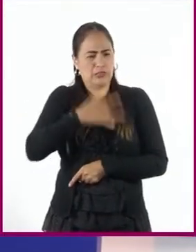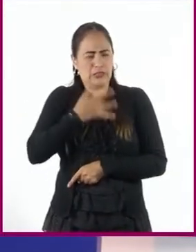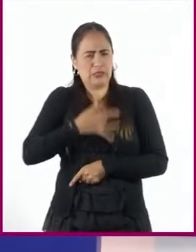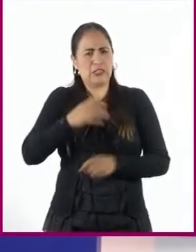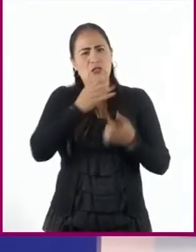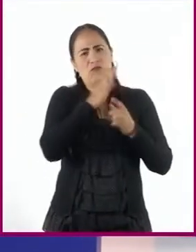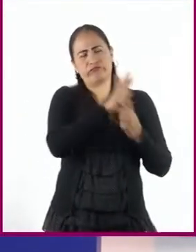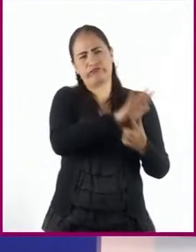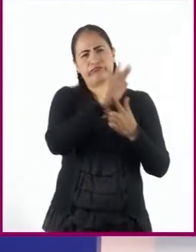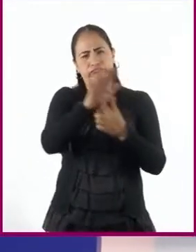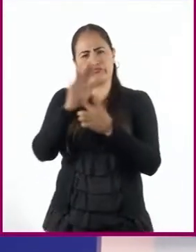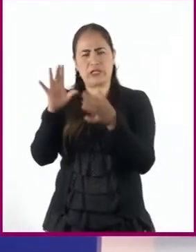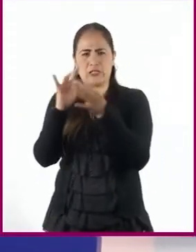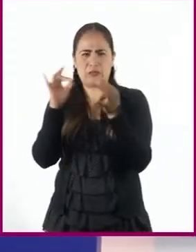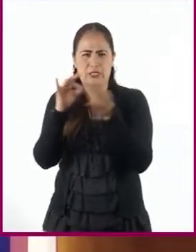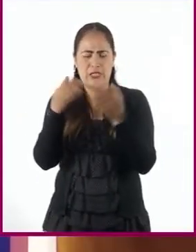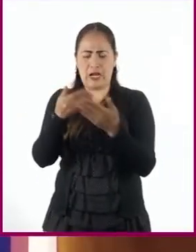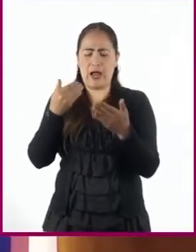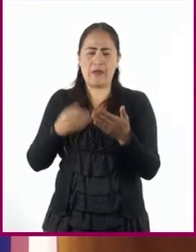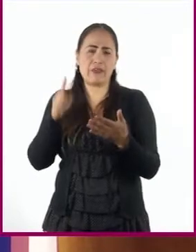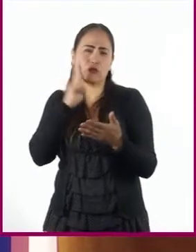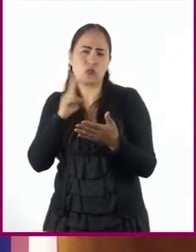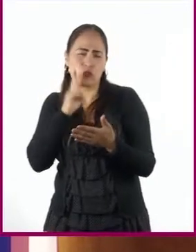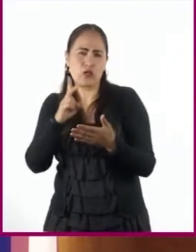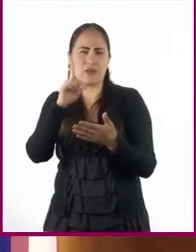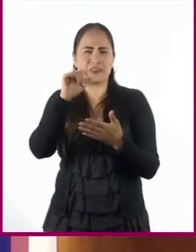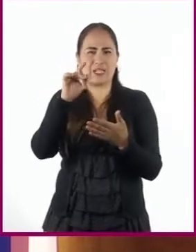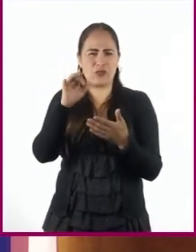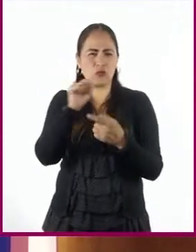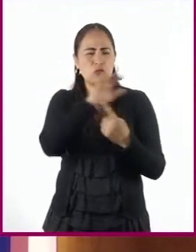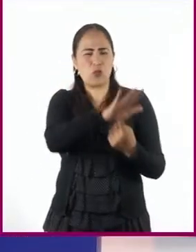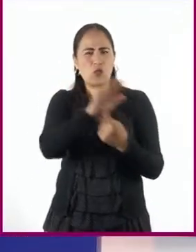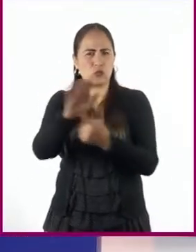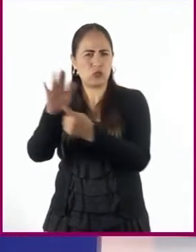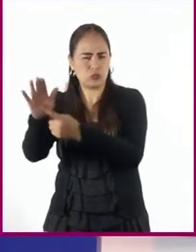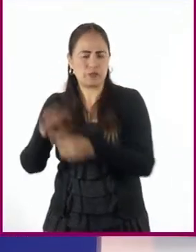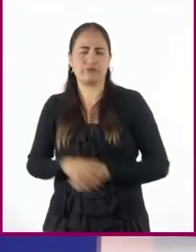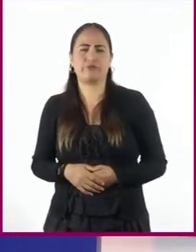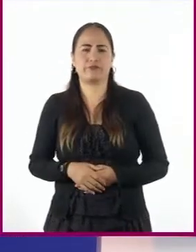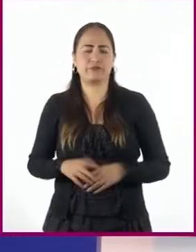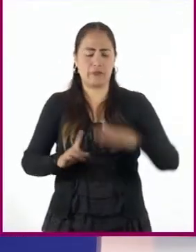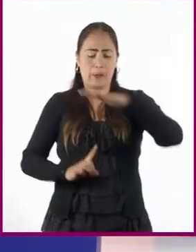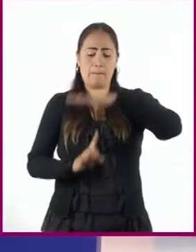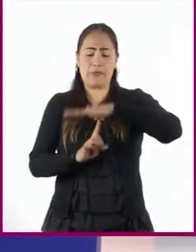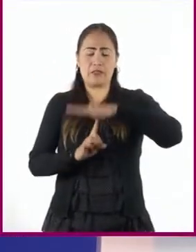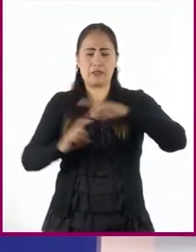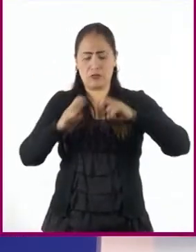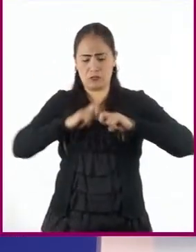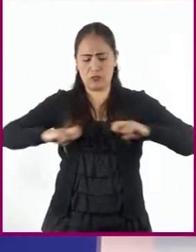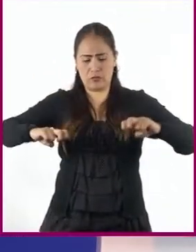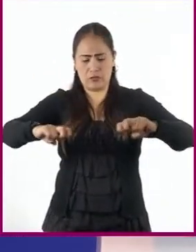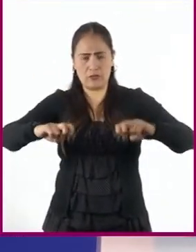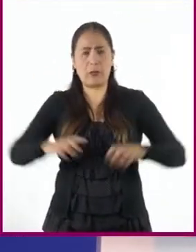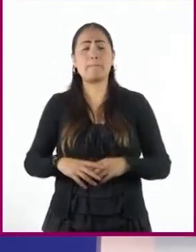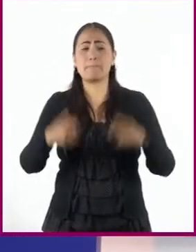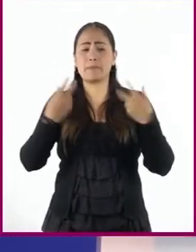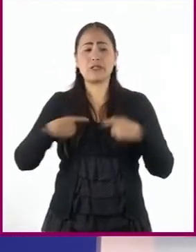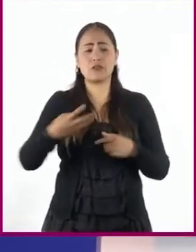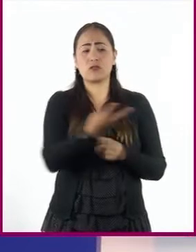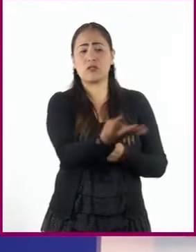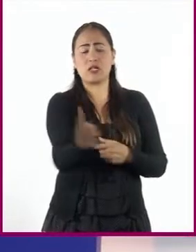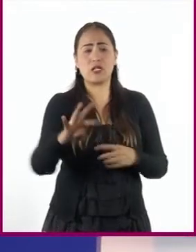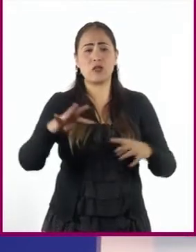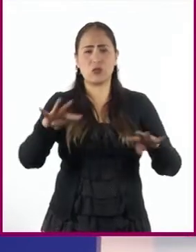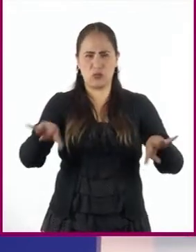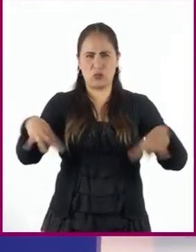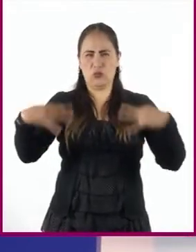basados en datos y evidencias. Puesto que en la mesa redonda se busca ayudar al público a que forme una